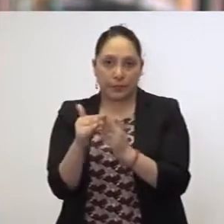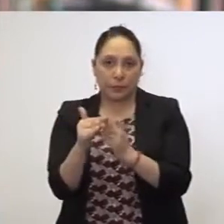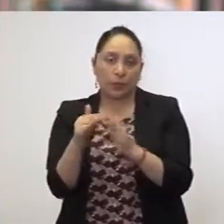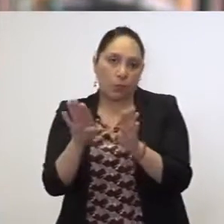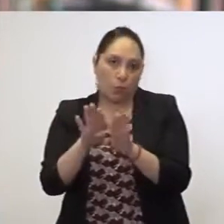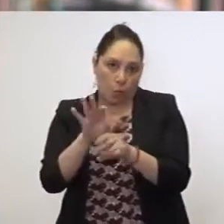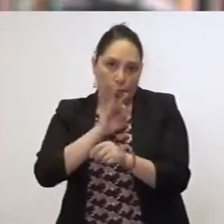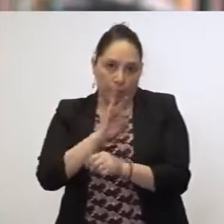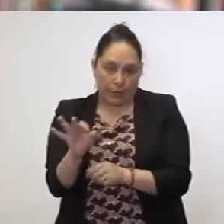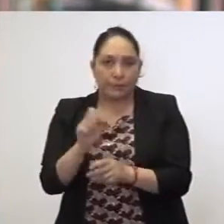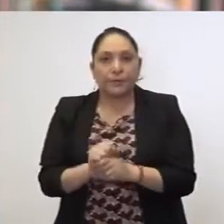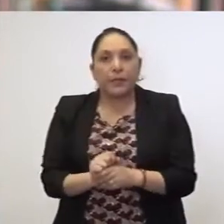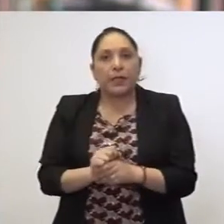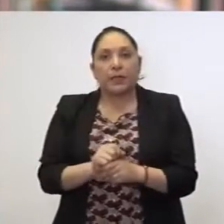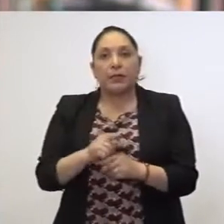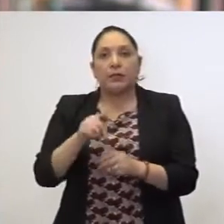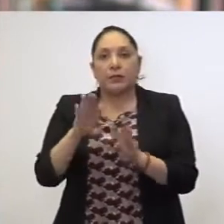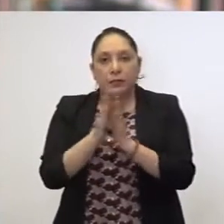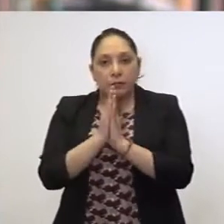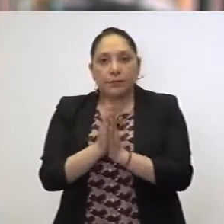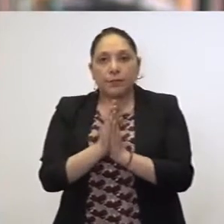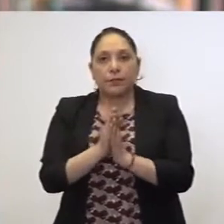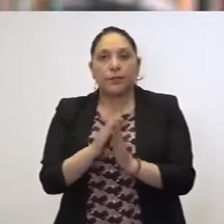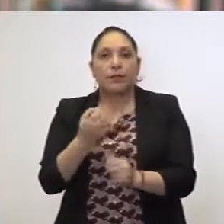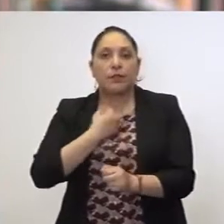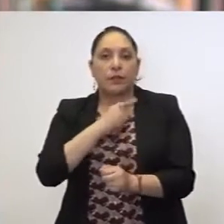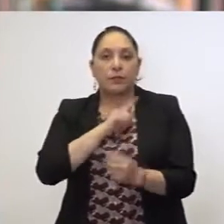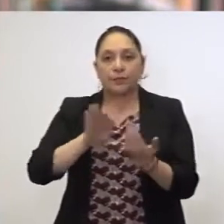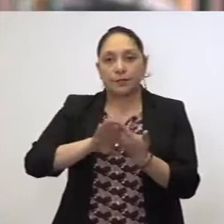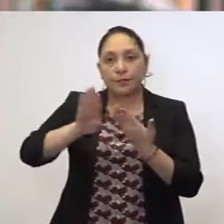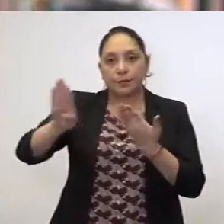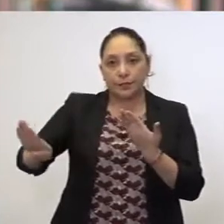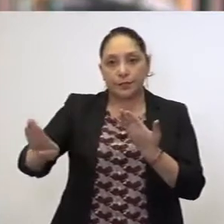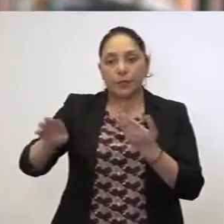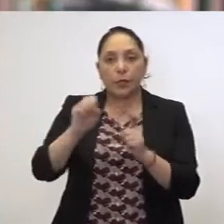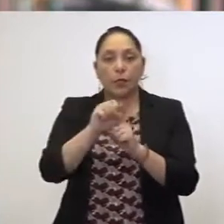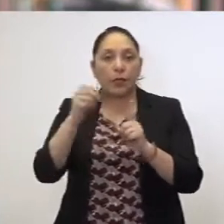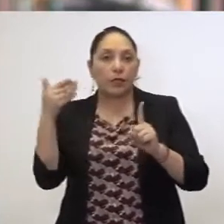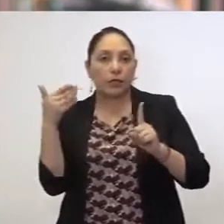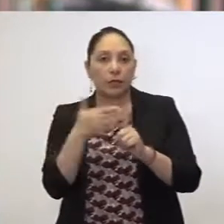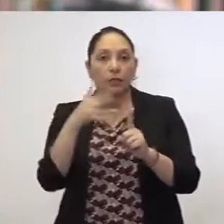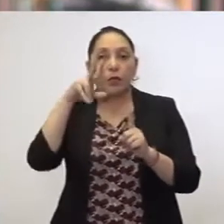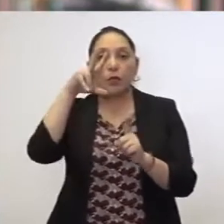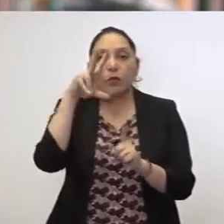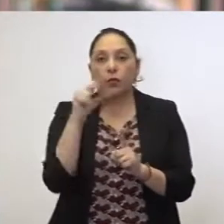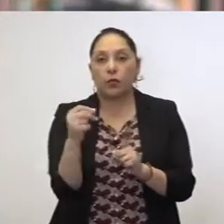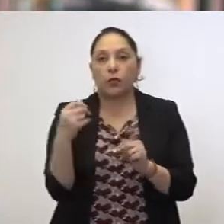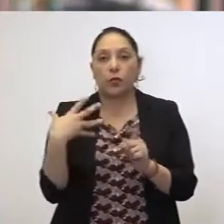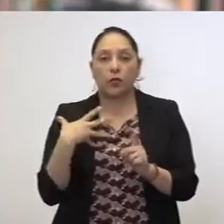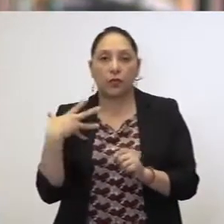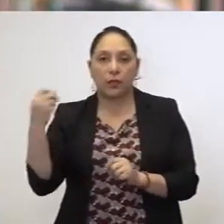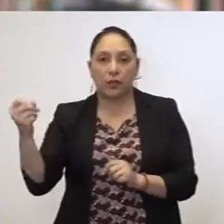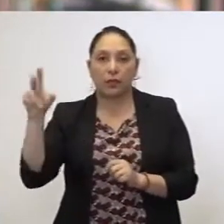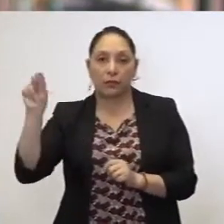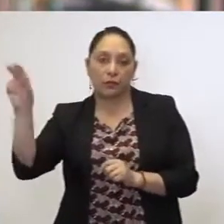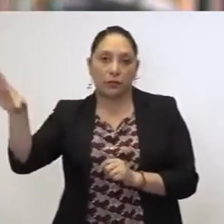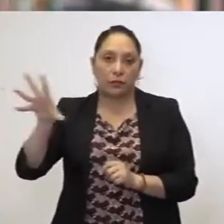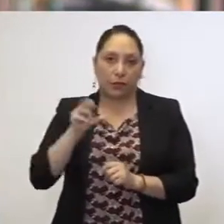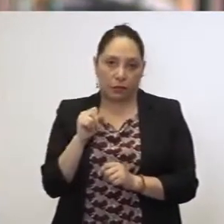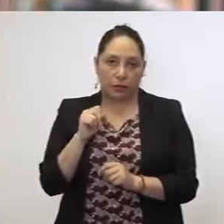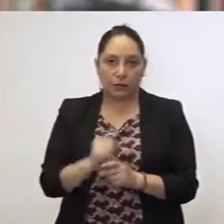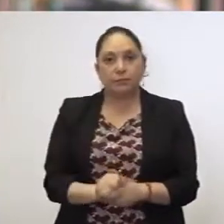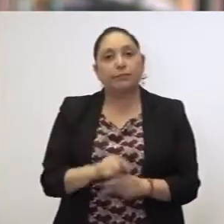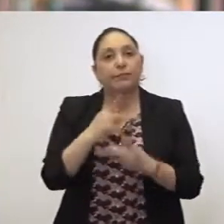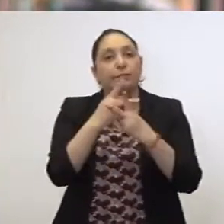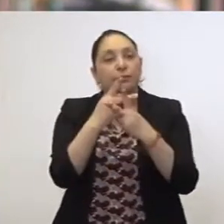casa en la medida de lo posible. Actuemos con sana distancia. El objetivo es no contagiar y no